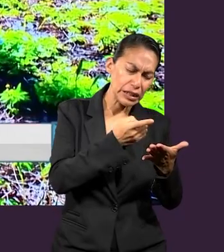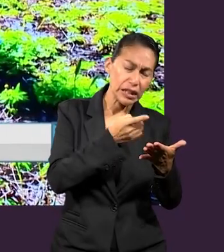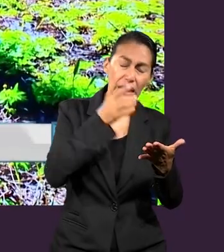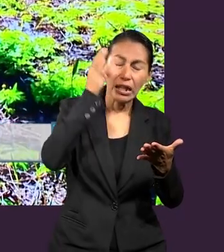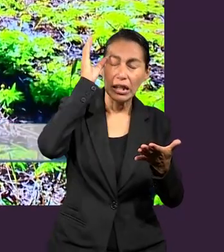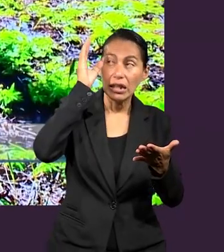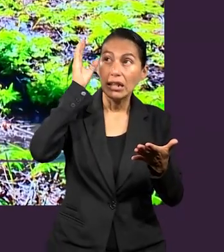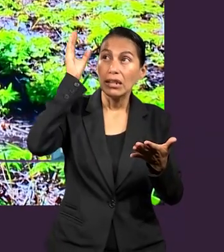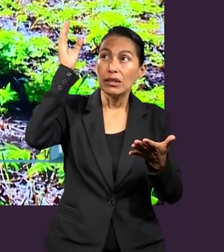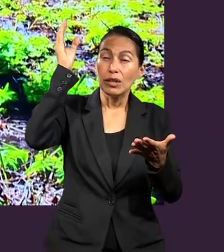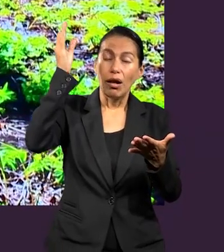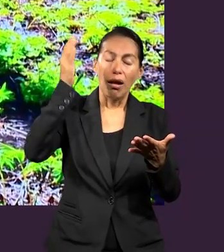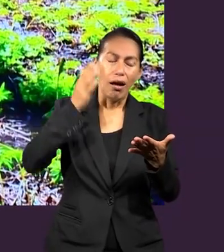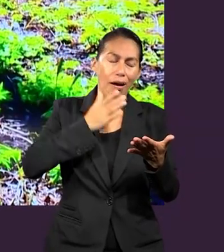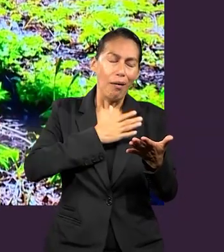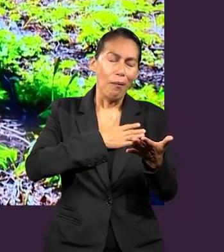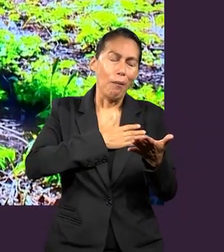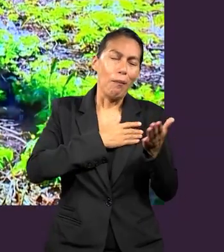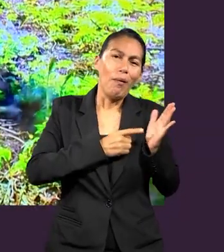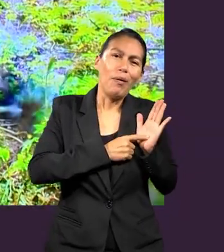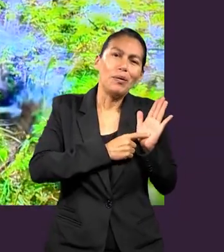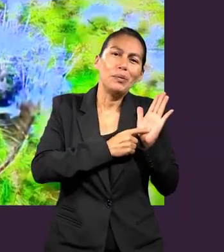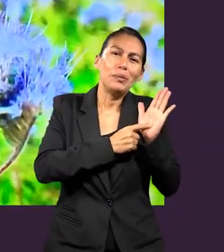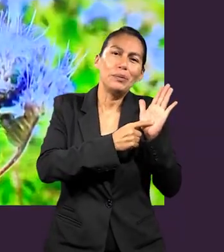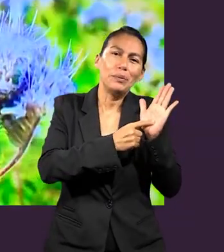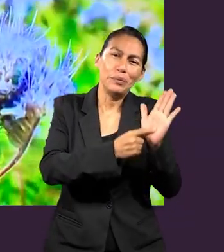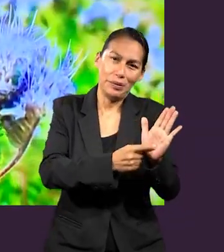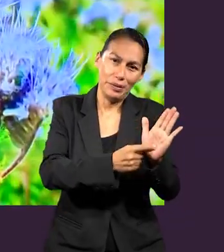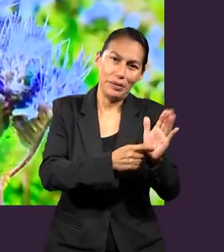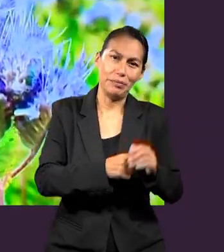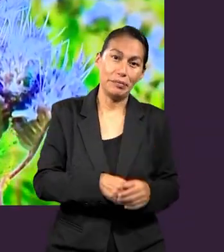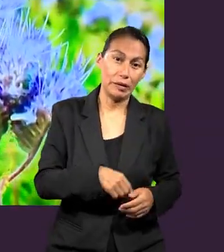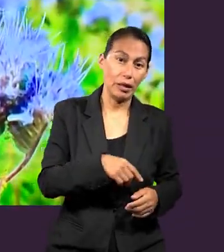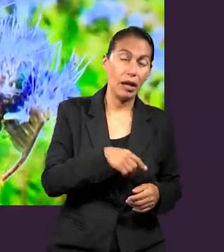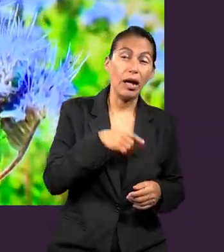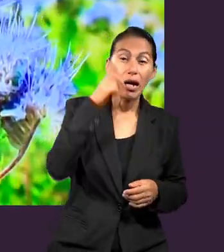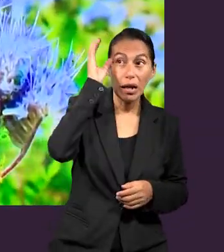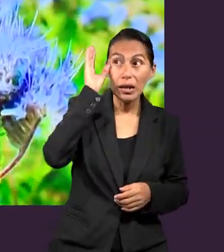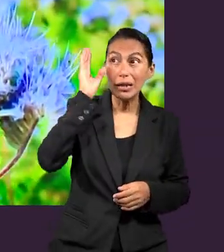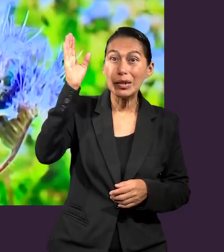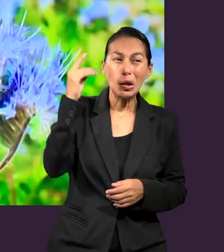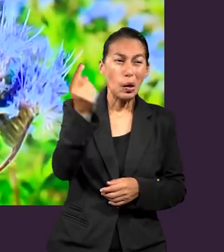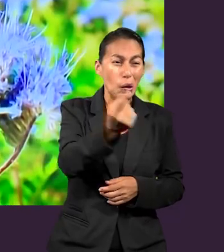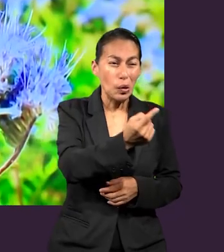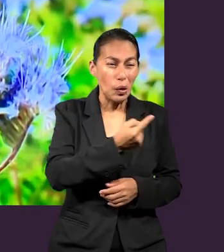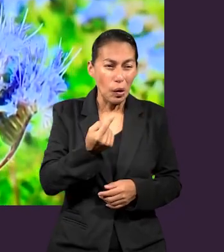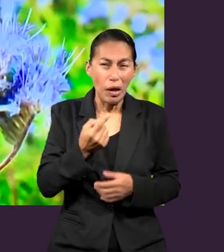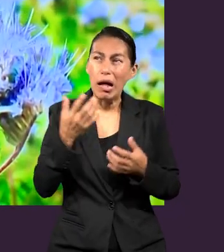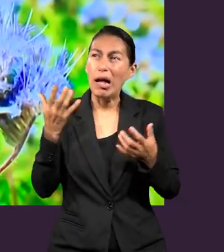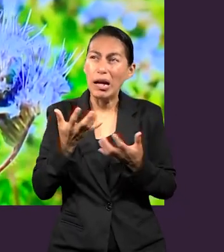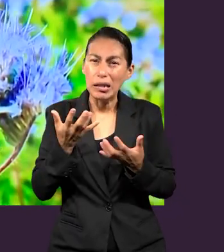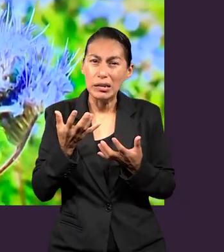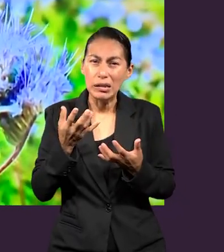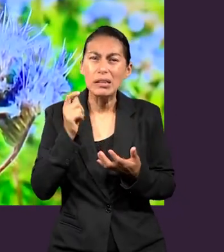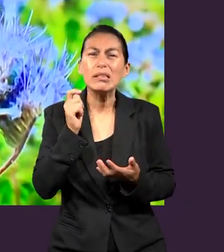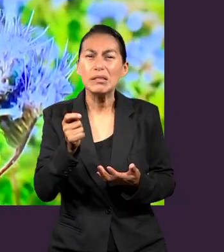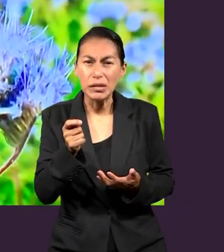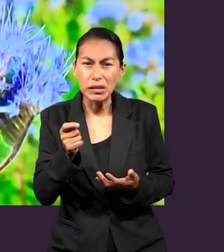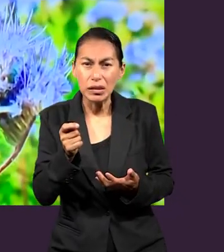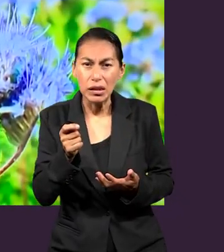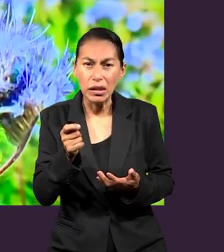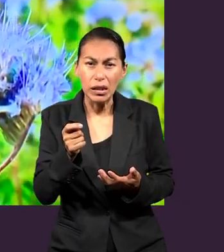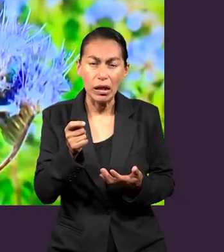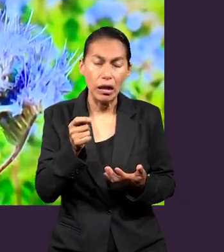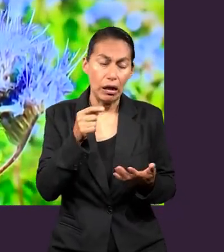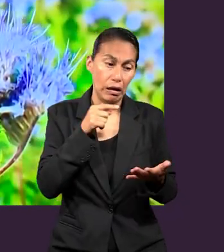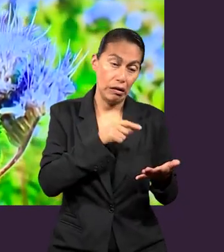bañada de Cristo. ¿Por qué? Porque expresa todo lo que Cristo ha hecho por nosotros. ¿Y qué ha hecho Cristo por nosotros?